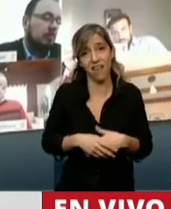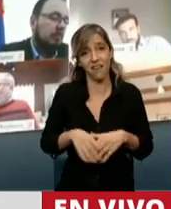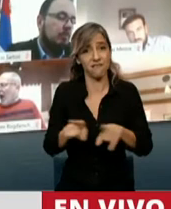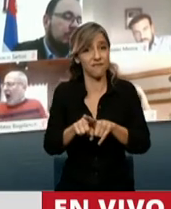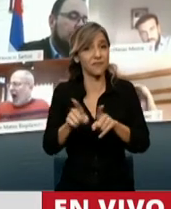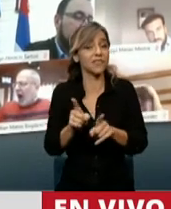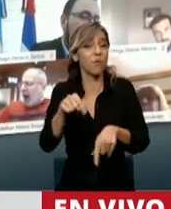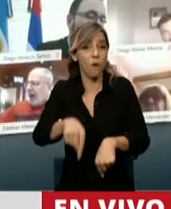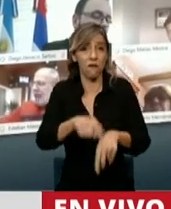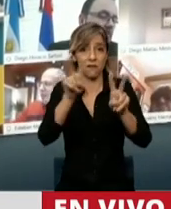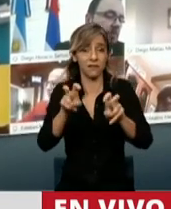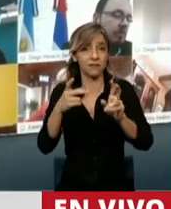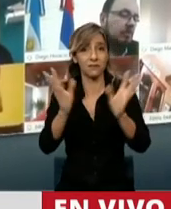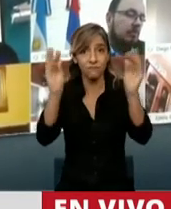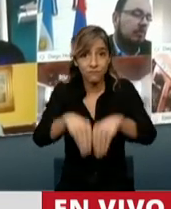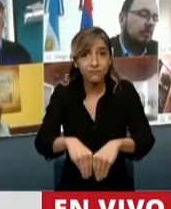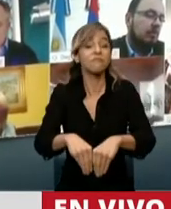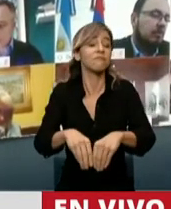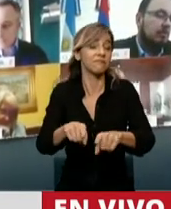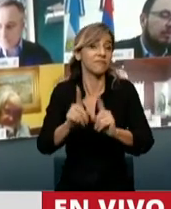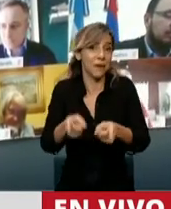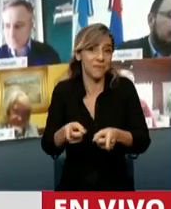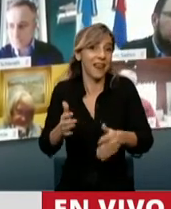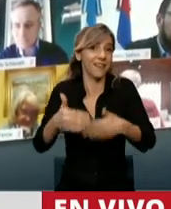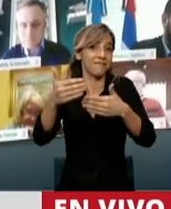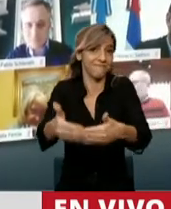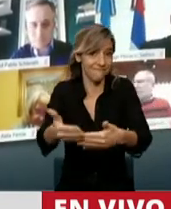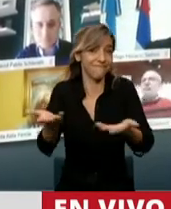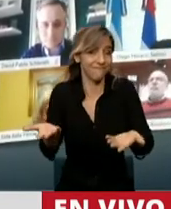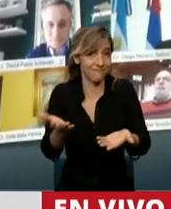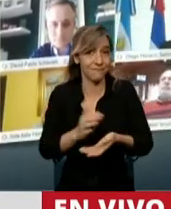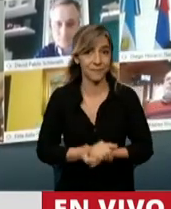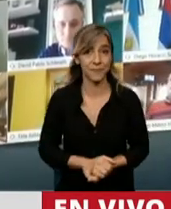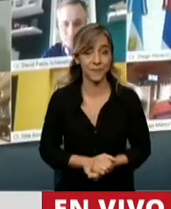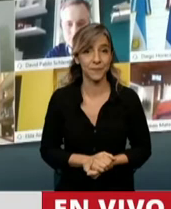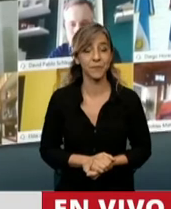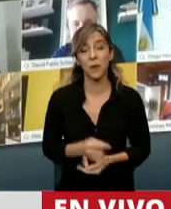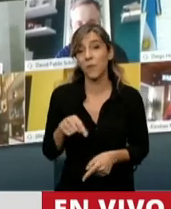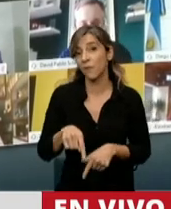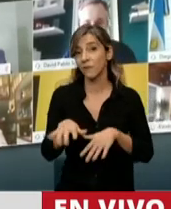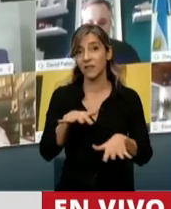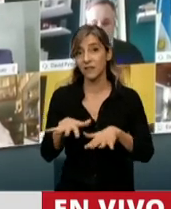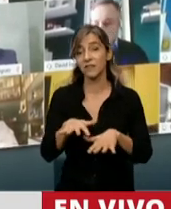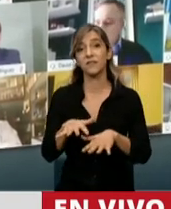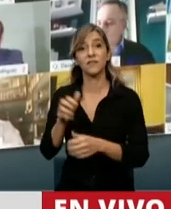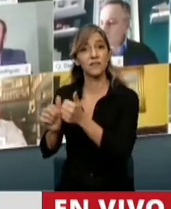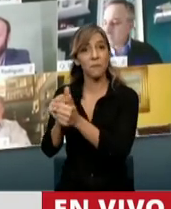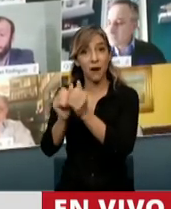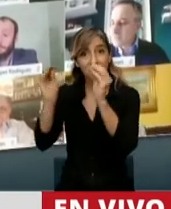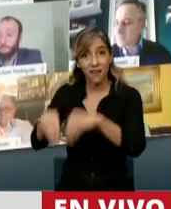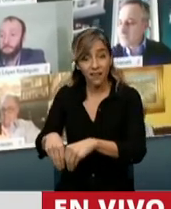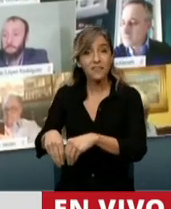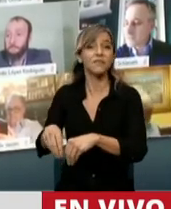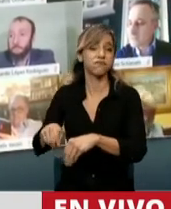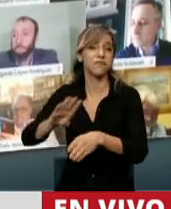presidente, que en este caso las empresas quebradas tienen una deuda de